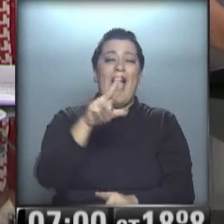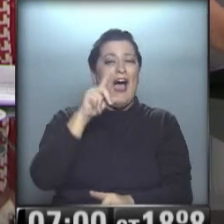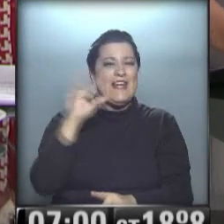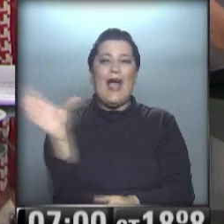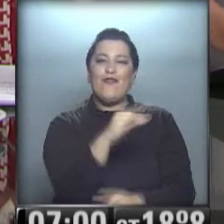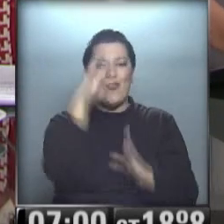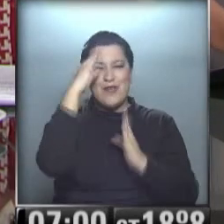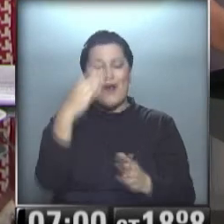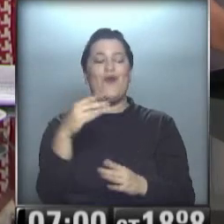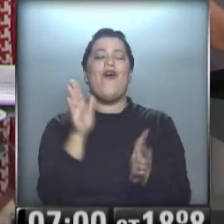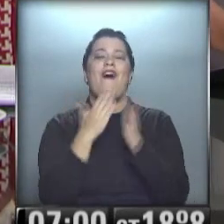casa por estar todos los días junto a Visión 7.